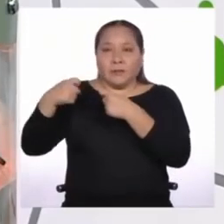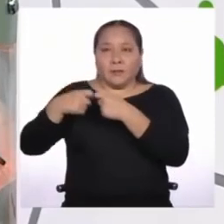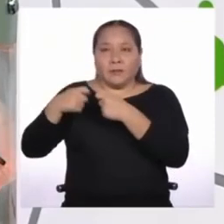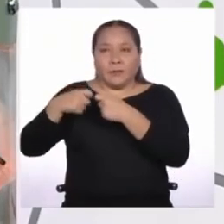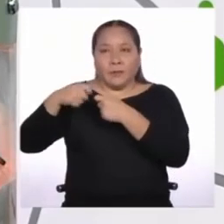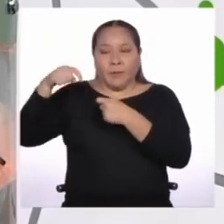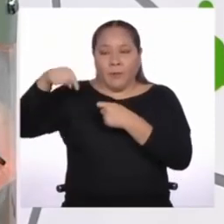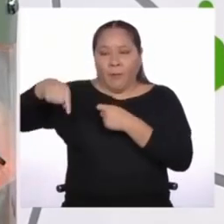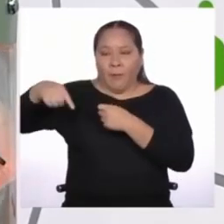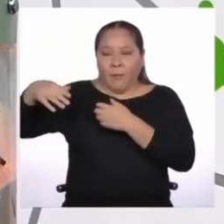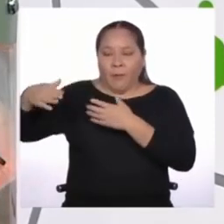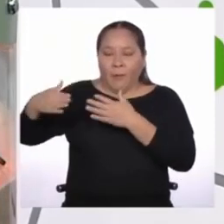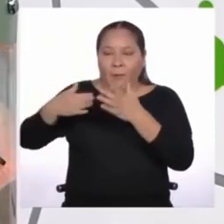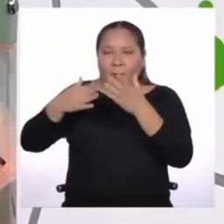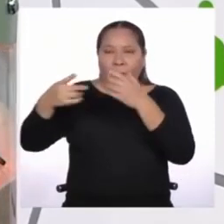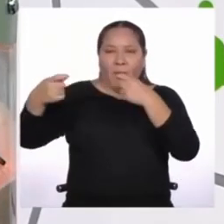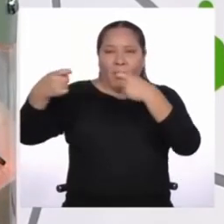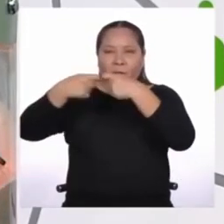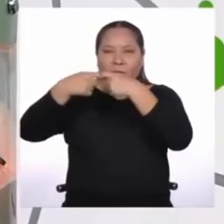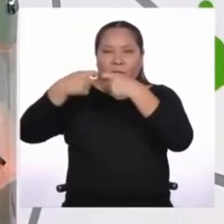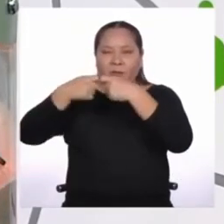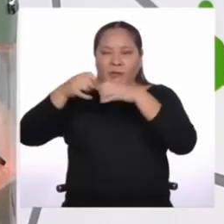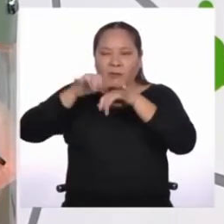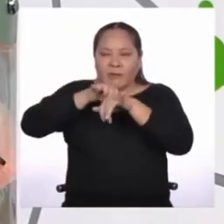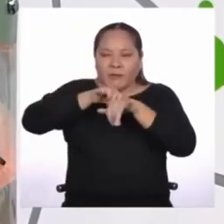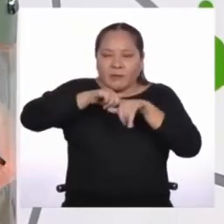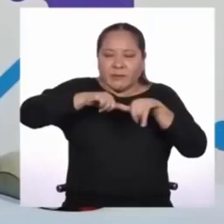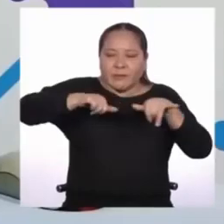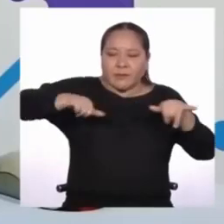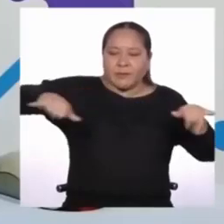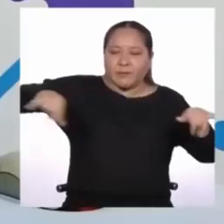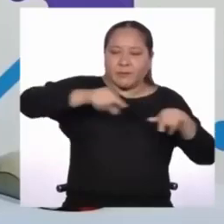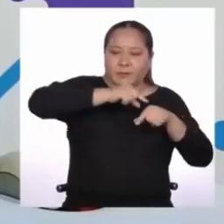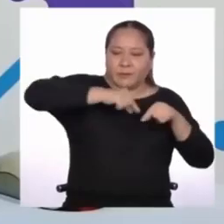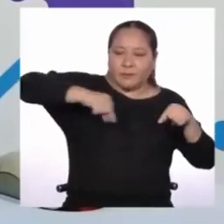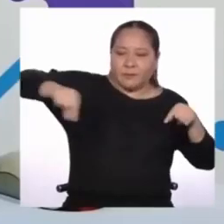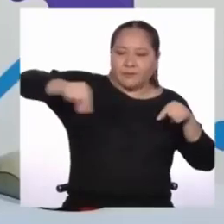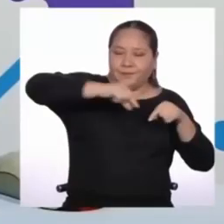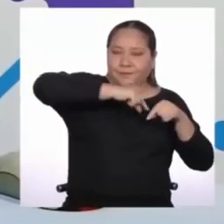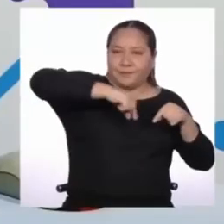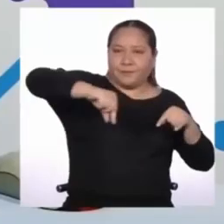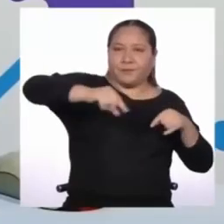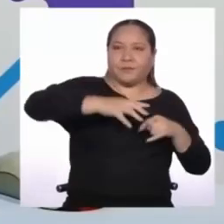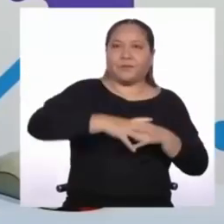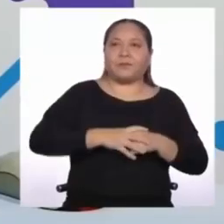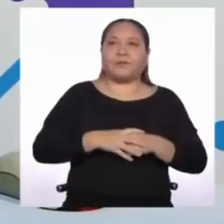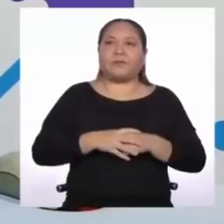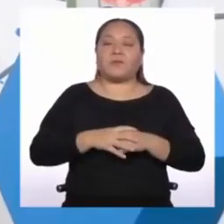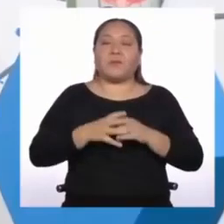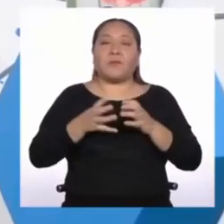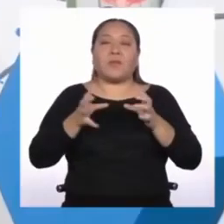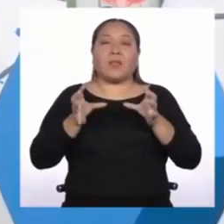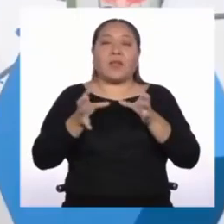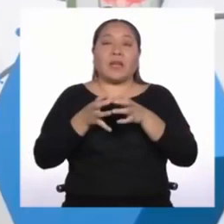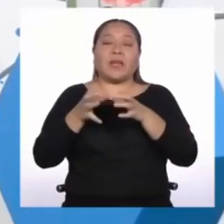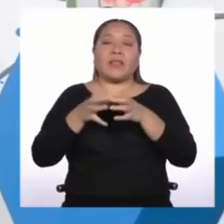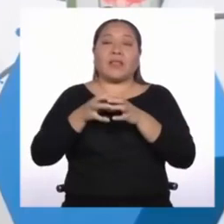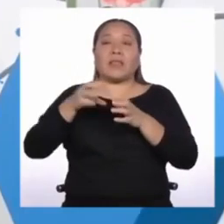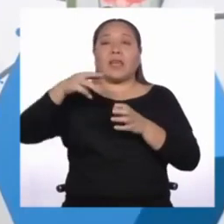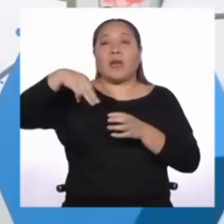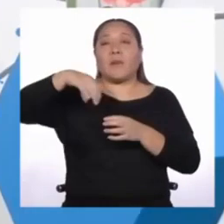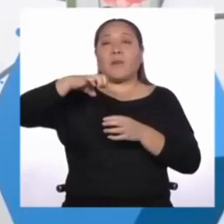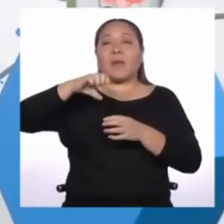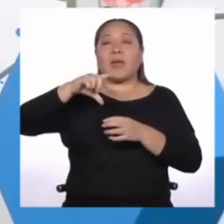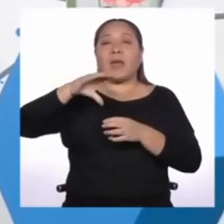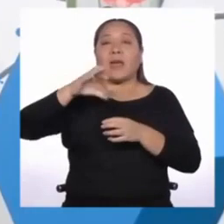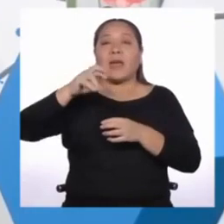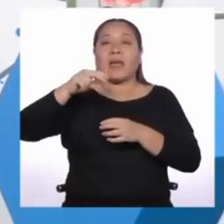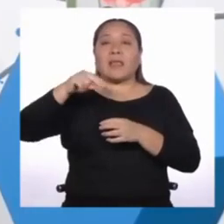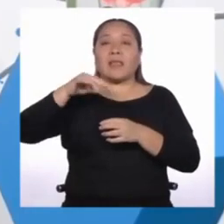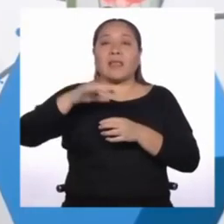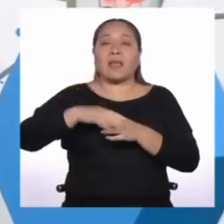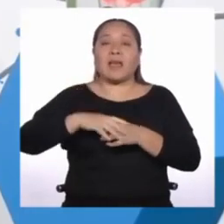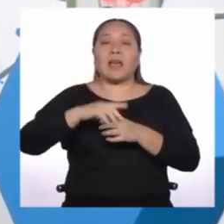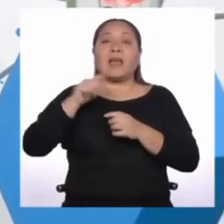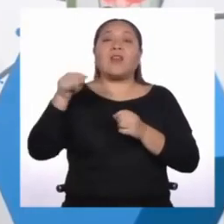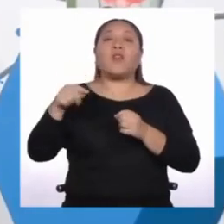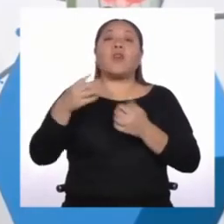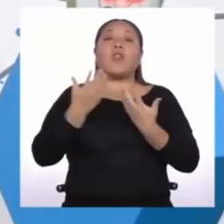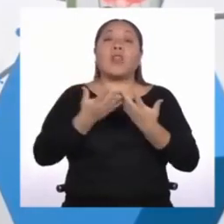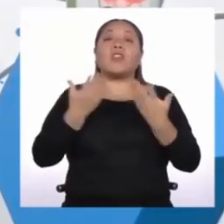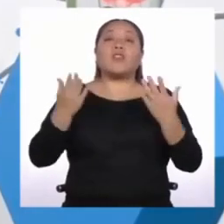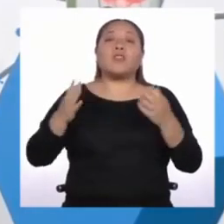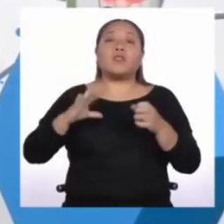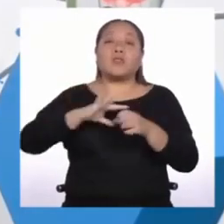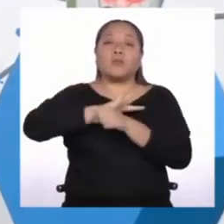en el flujo de electrones a lo largo de un conductor. Energía mecánica, es la que se produce por la materia en movimiento.